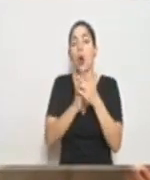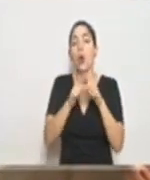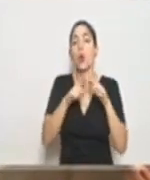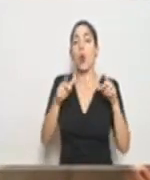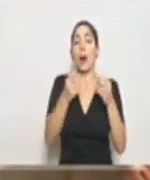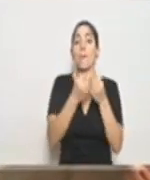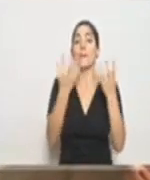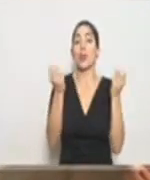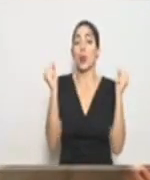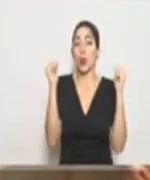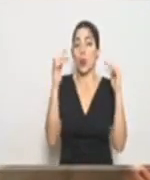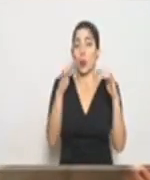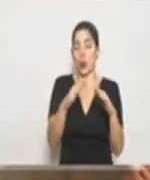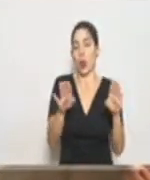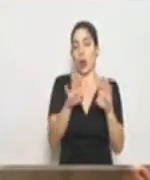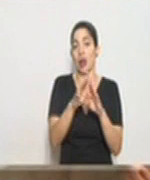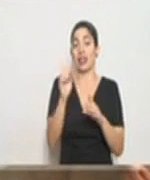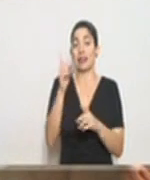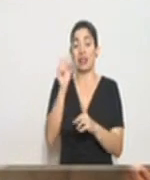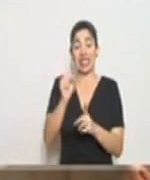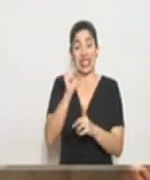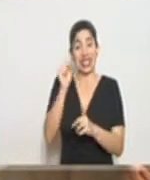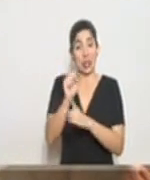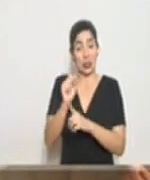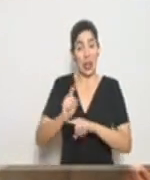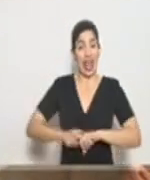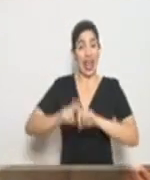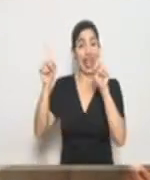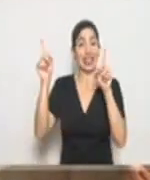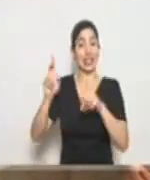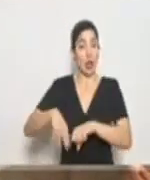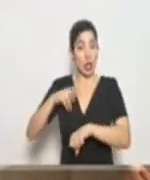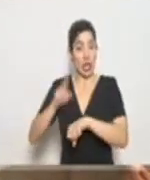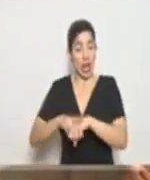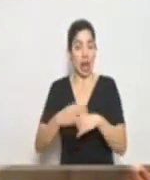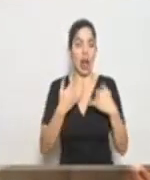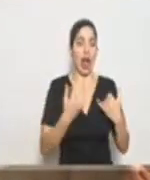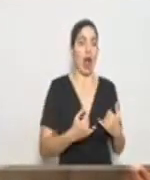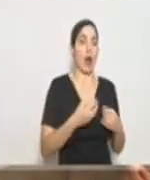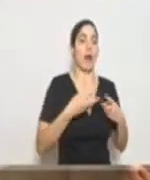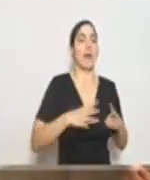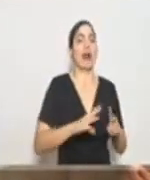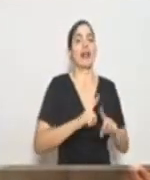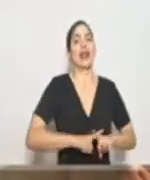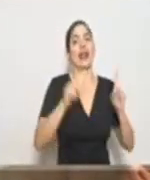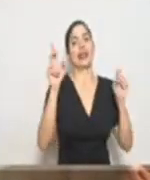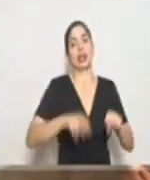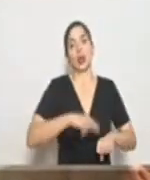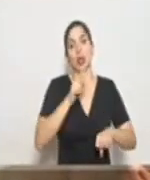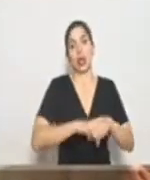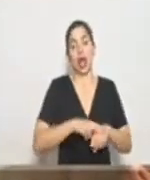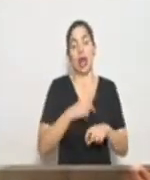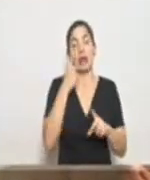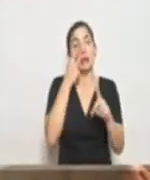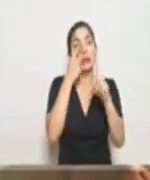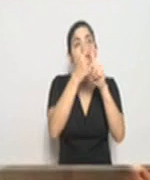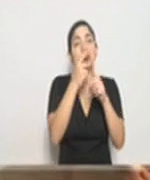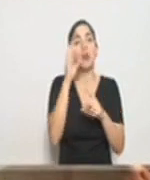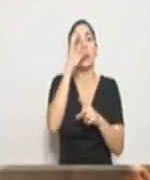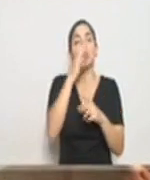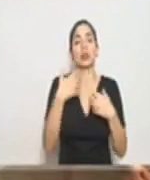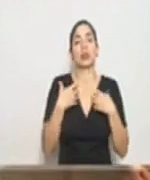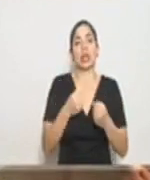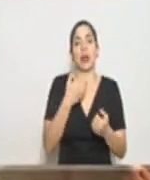ante situaciones extraordinarias medidas extraordinarias y aquí estamos hablando de un bien superior que es la salud y la vida de las personas